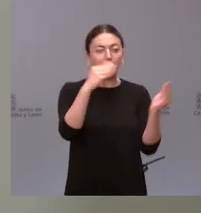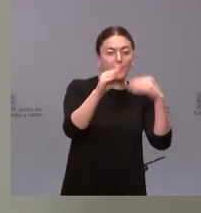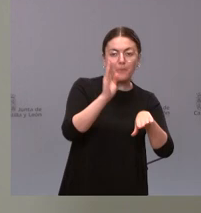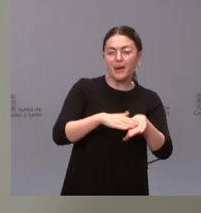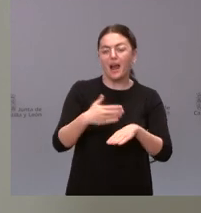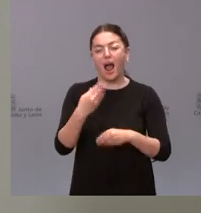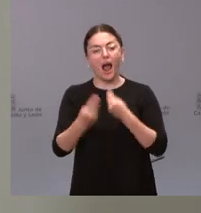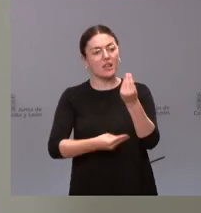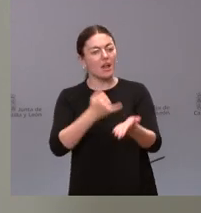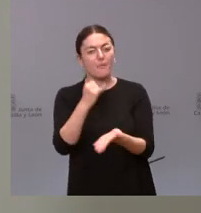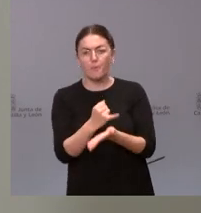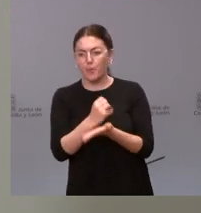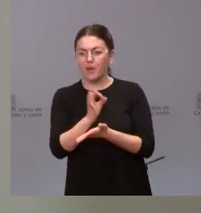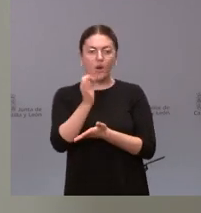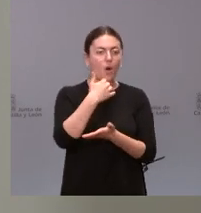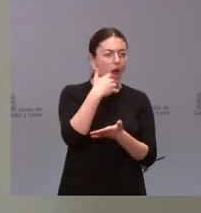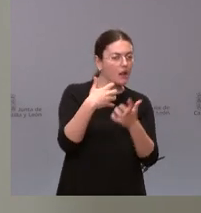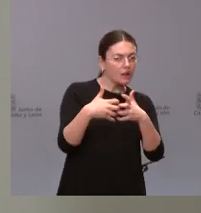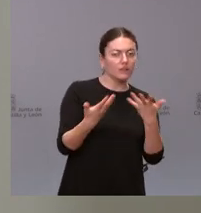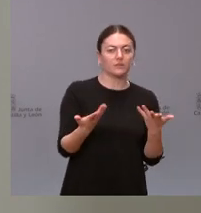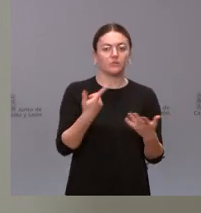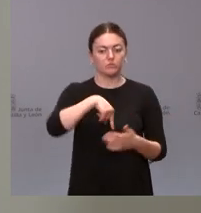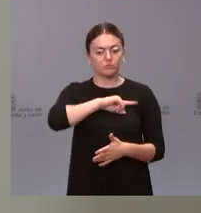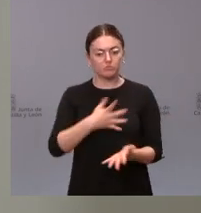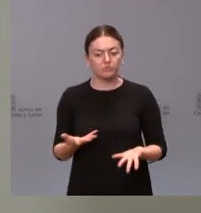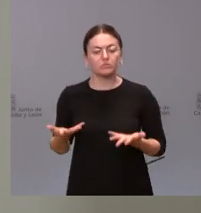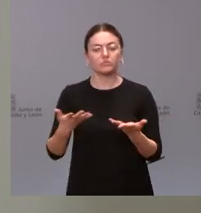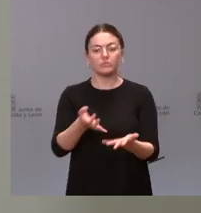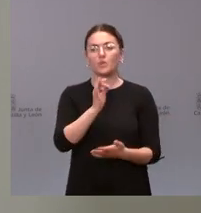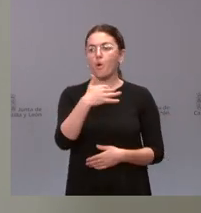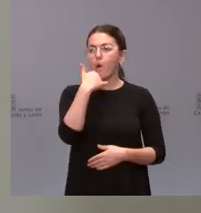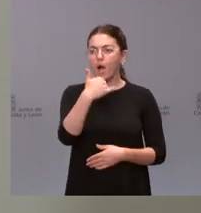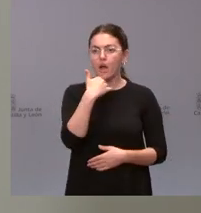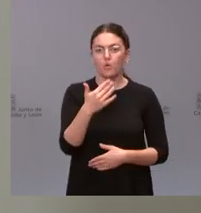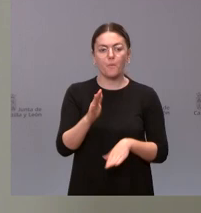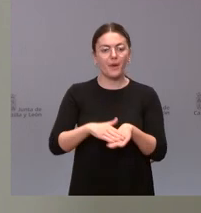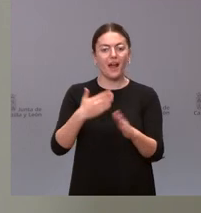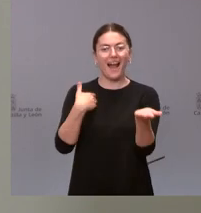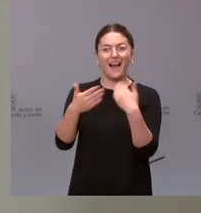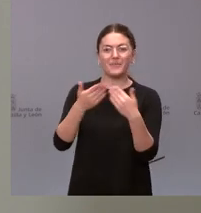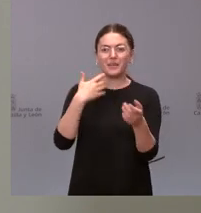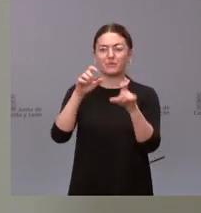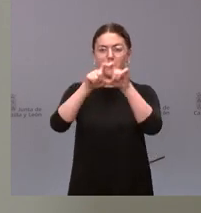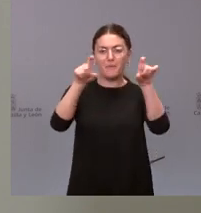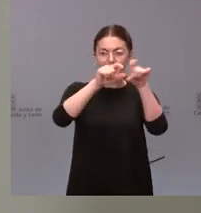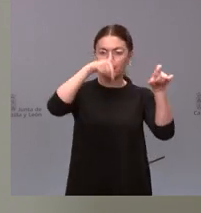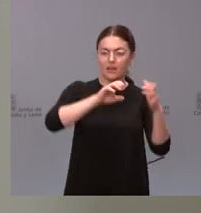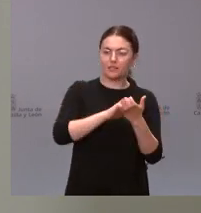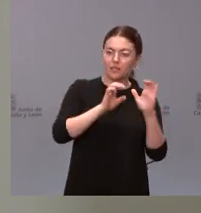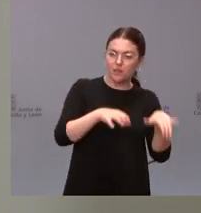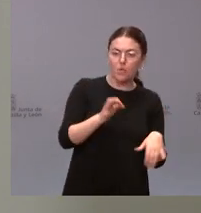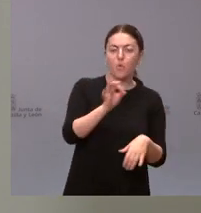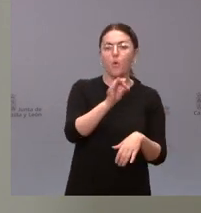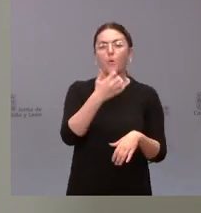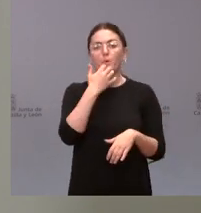o de cualquier característica pues estamos a su entrada de disposición a algún tipo de interlocución con algunas empresas que ya tuviéramos en Castilla y León o en el